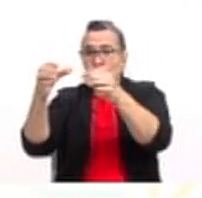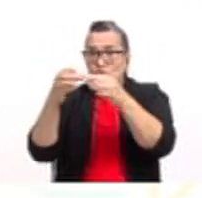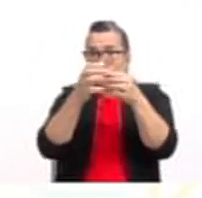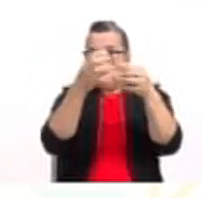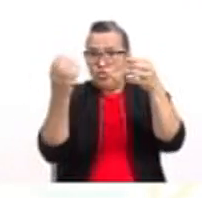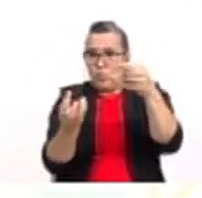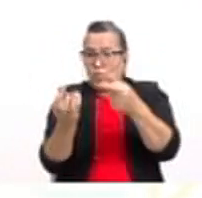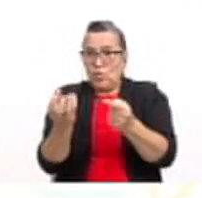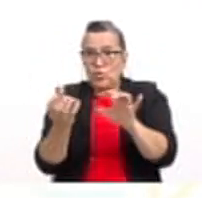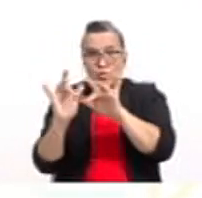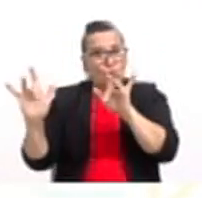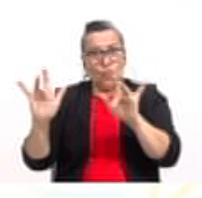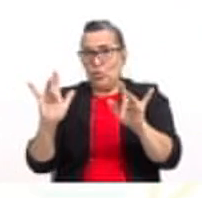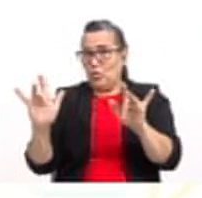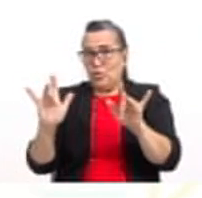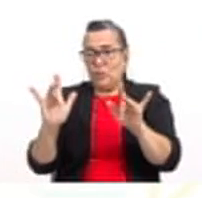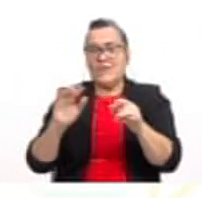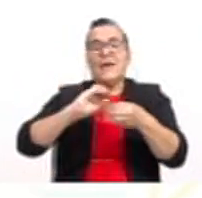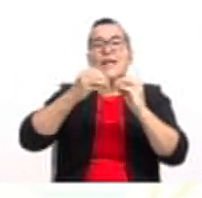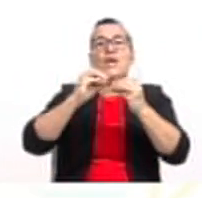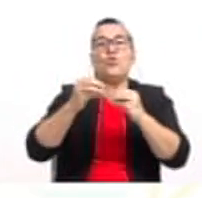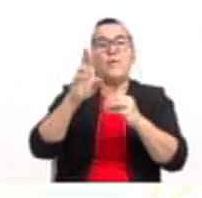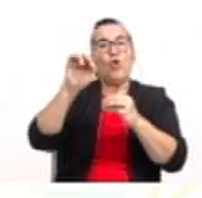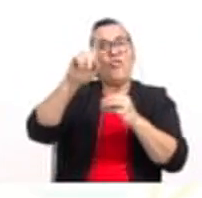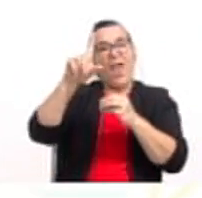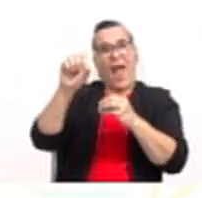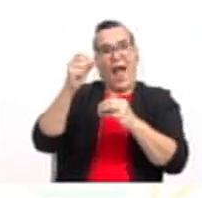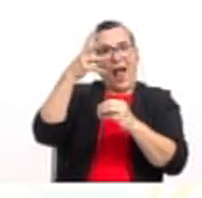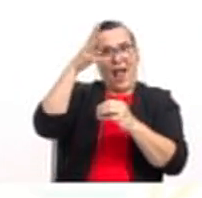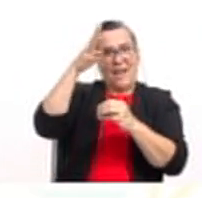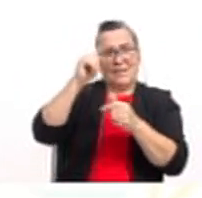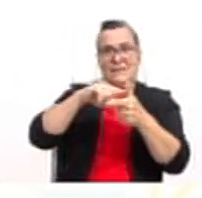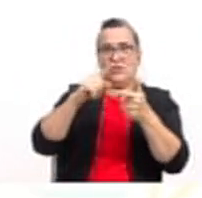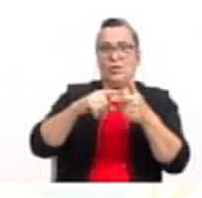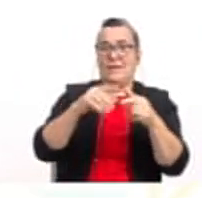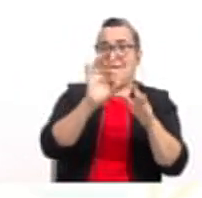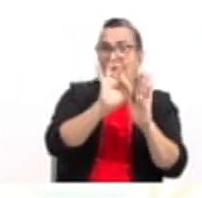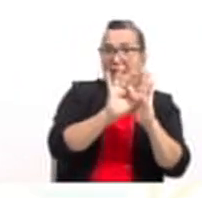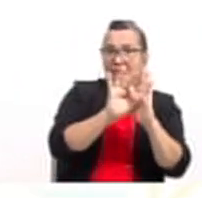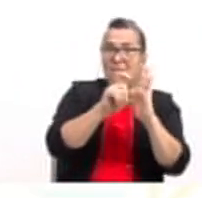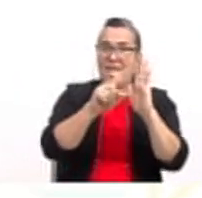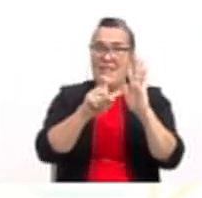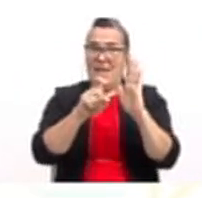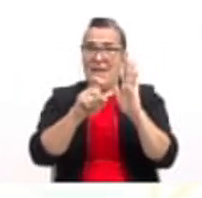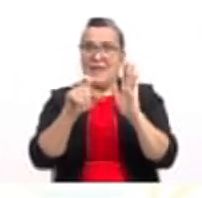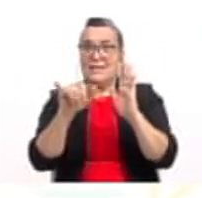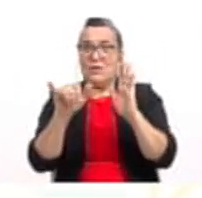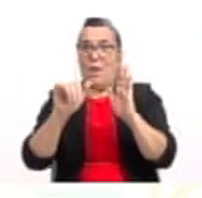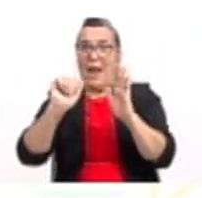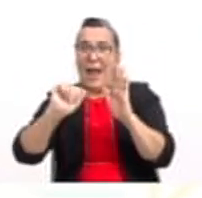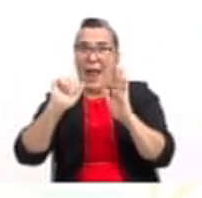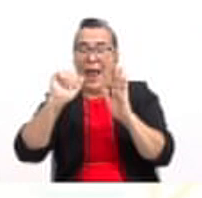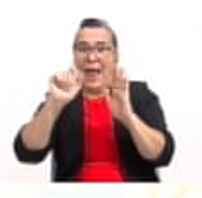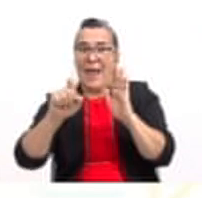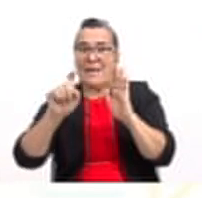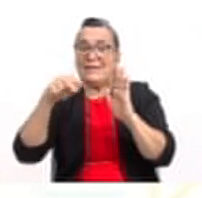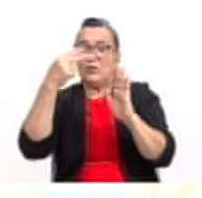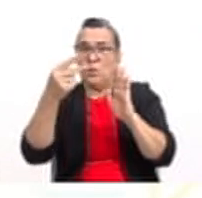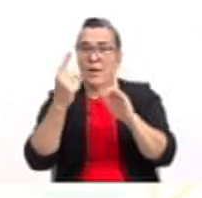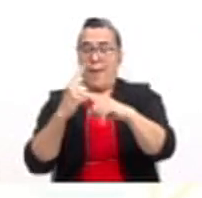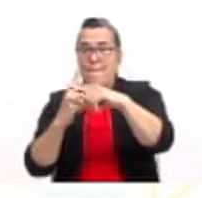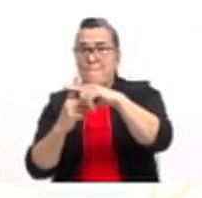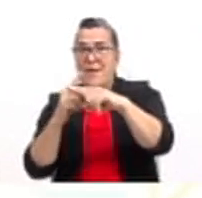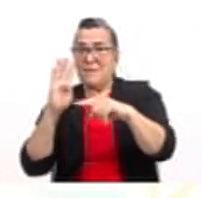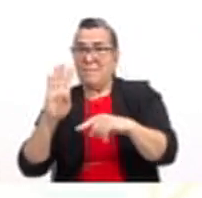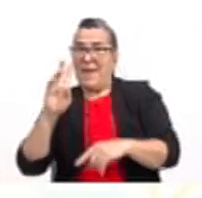vacíos de números reales. Y era de la forma f de x igual a ax al cuadrado más bx